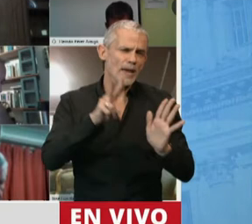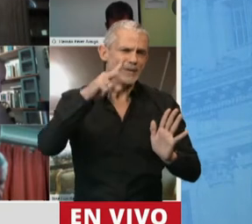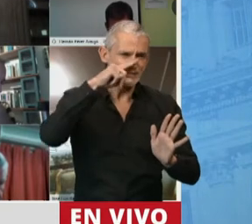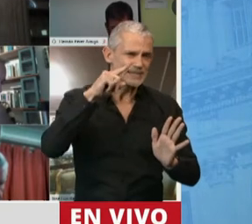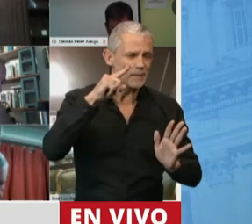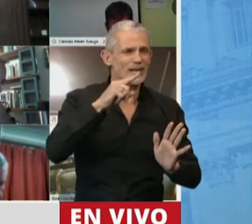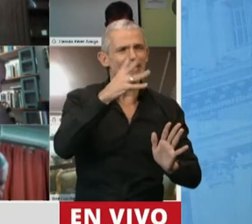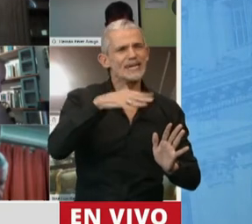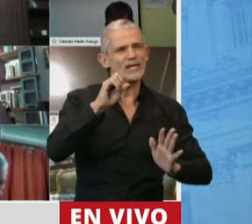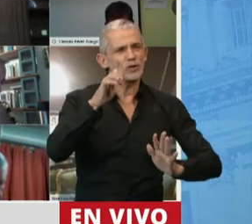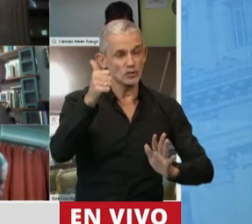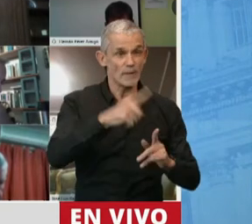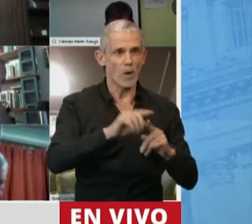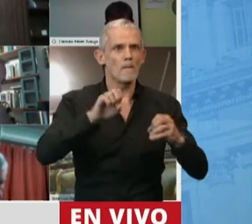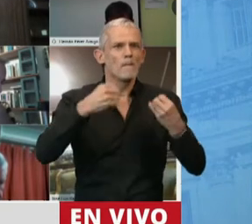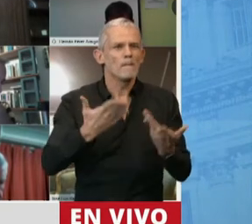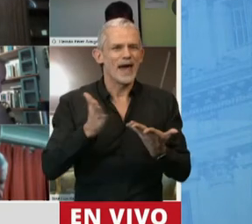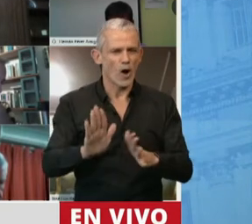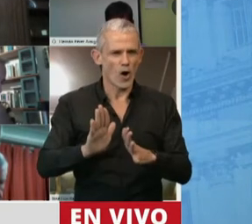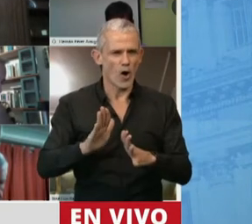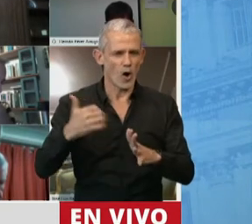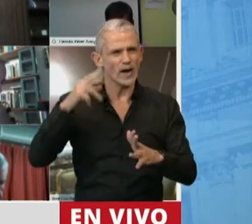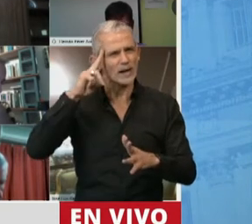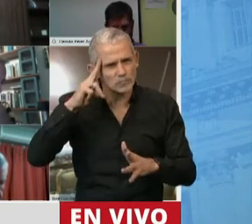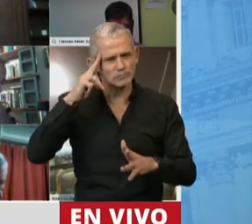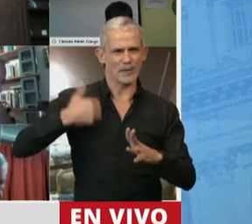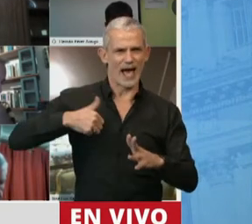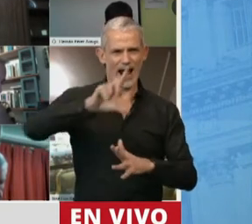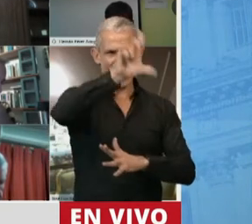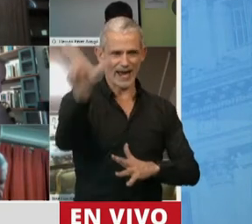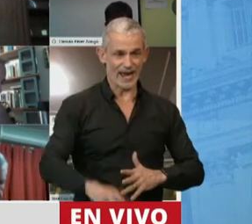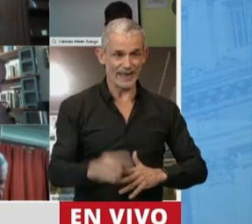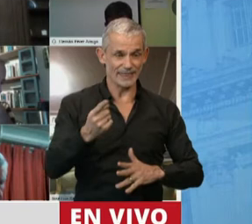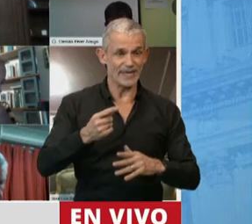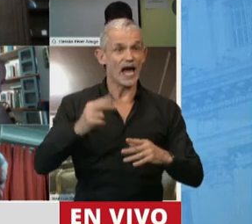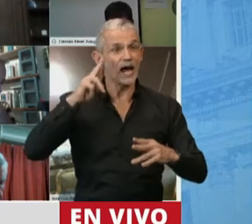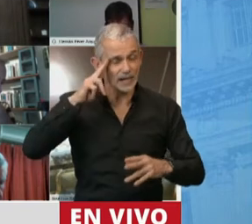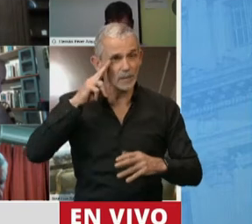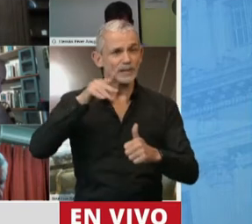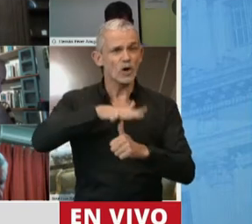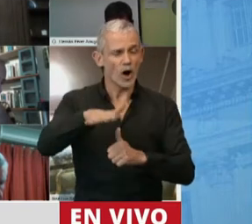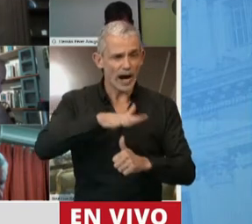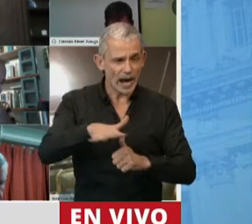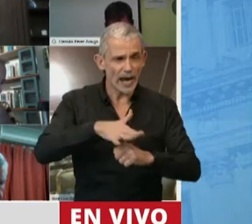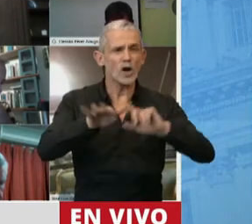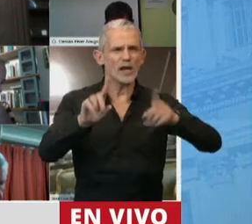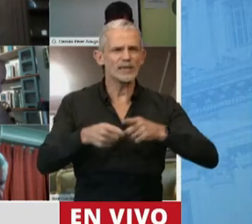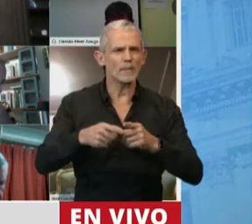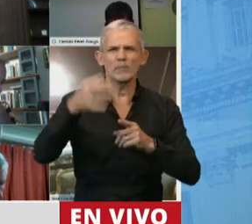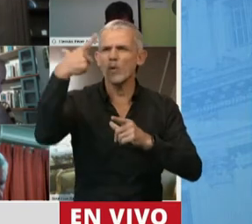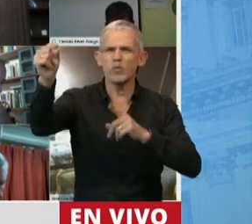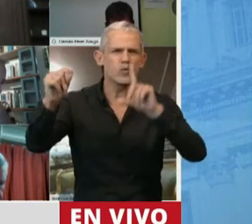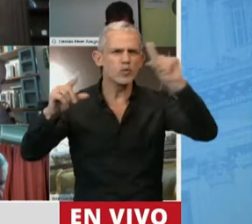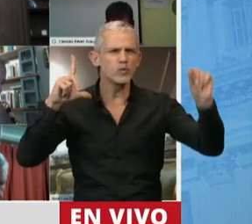sino que es una propuesta superadora federal que incorpora la perspectiva de género, que incorpora el beneficio para zonas desfavorables